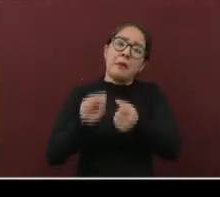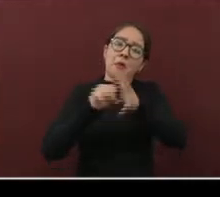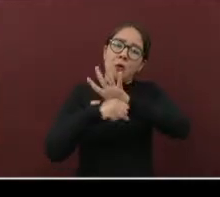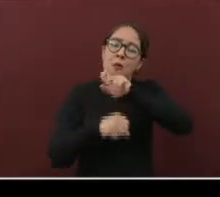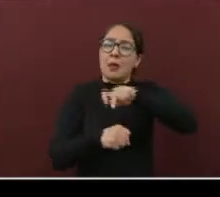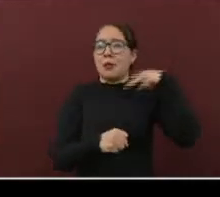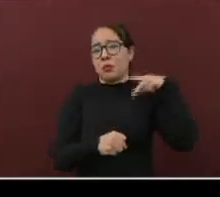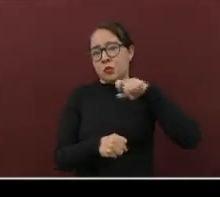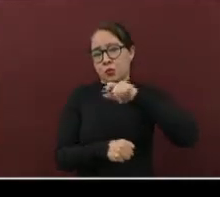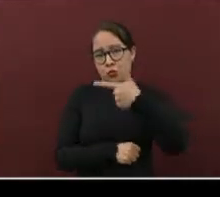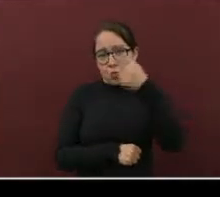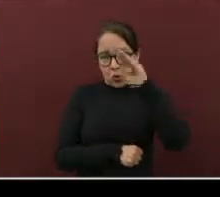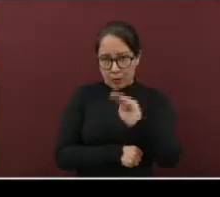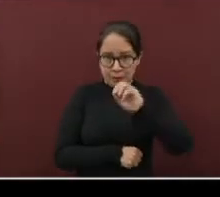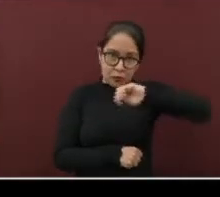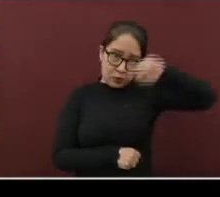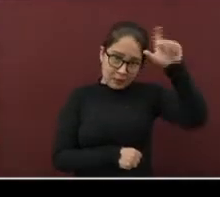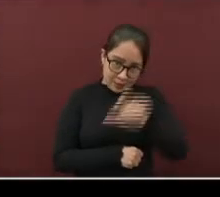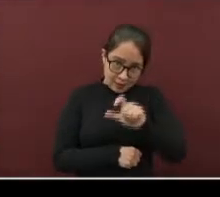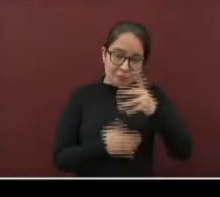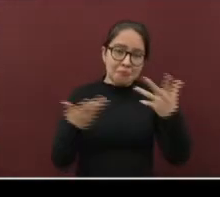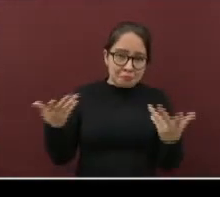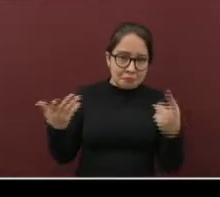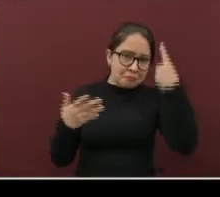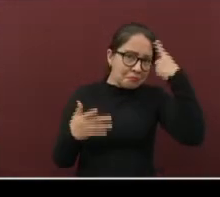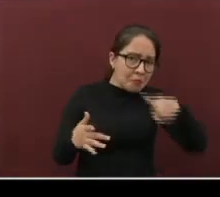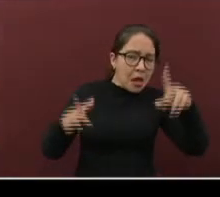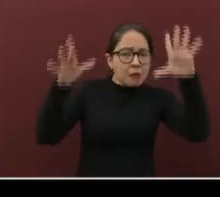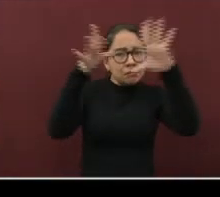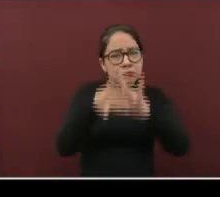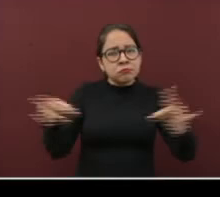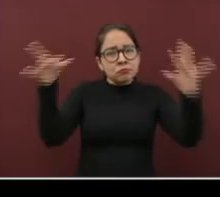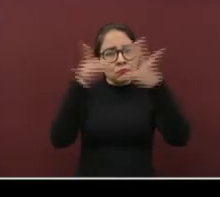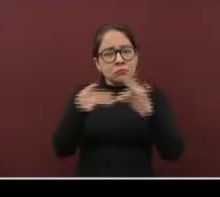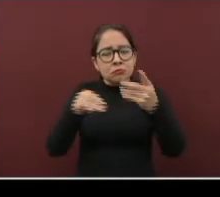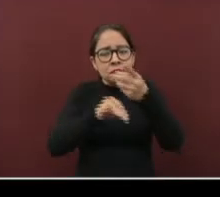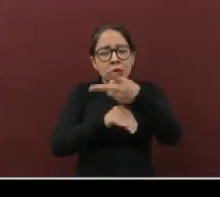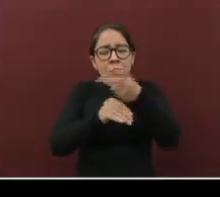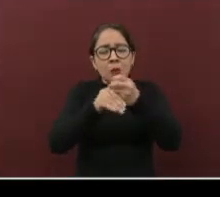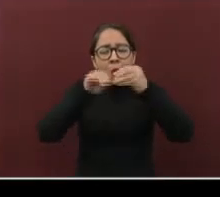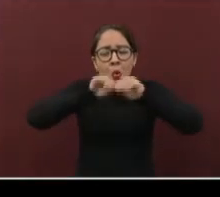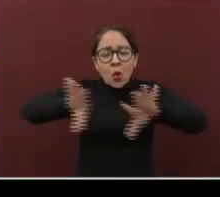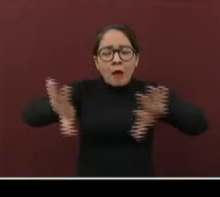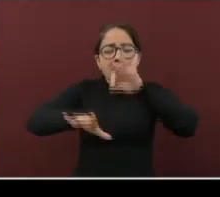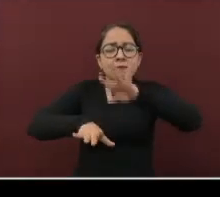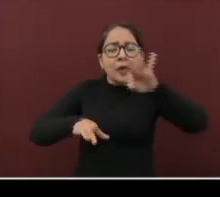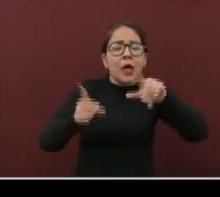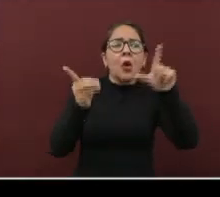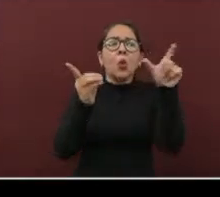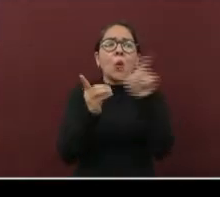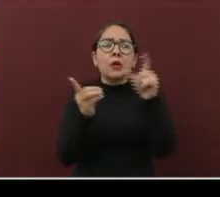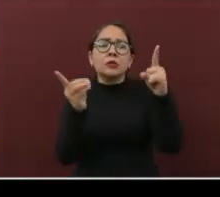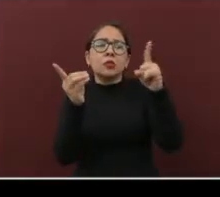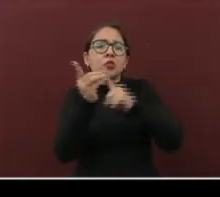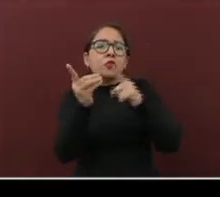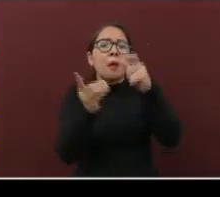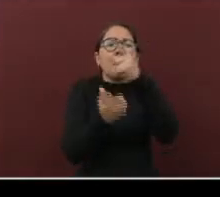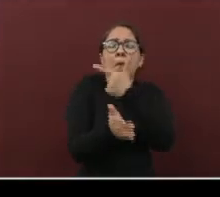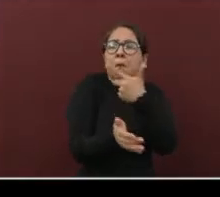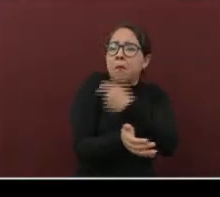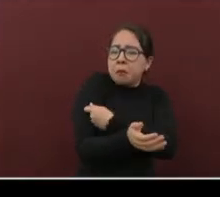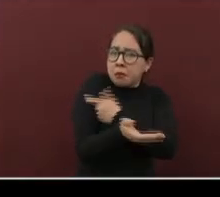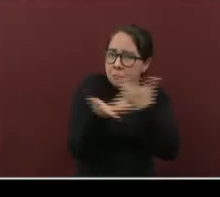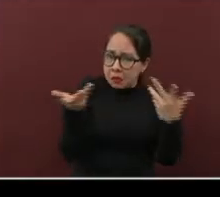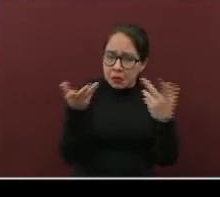.mx para ver las convocatorias de vacunación vigentes, así